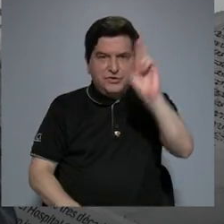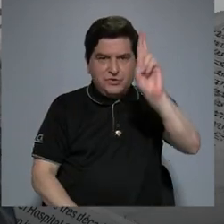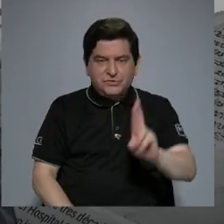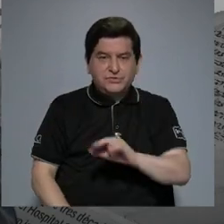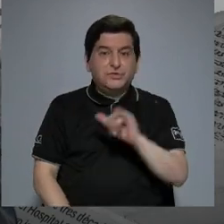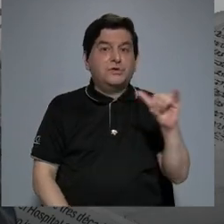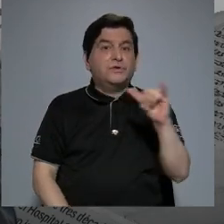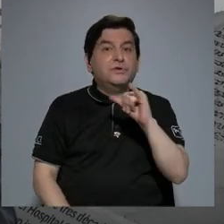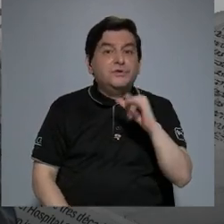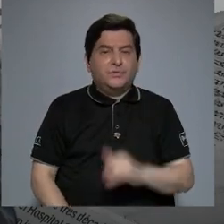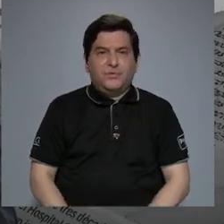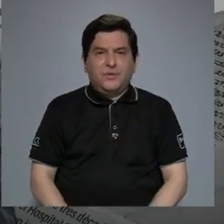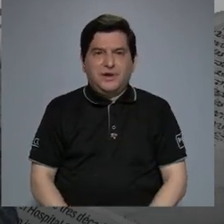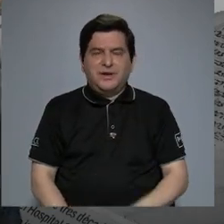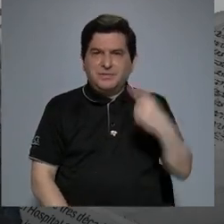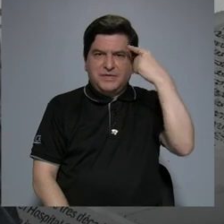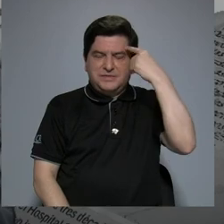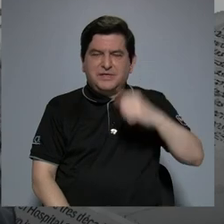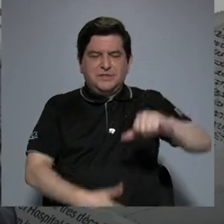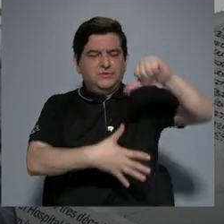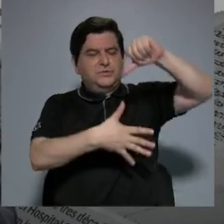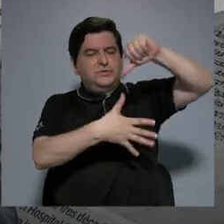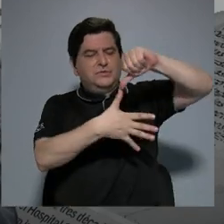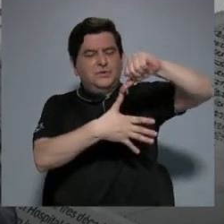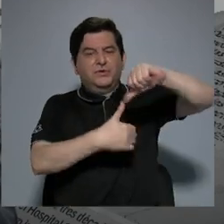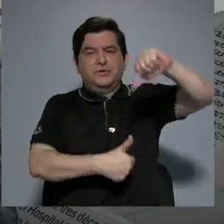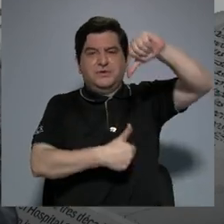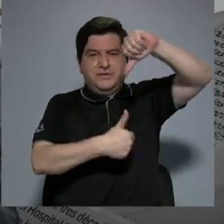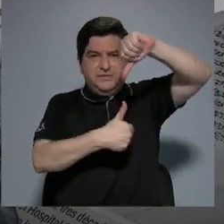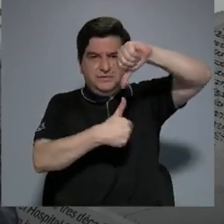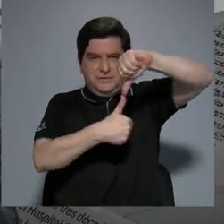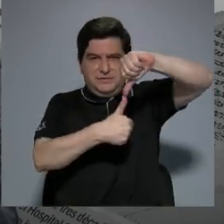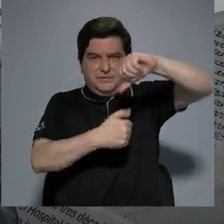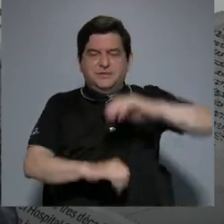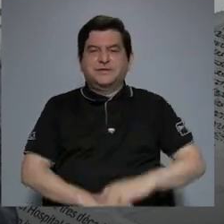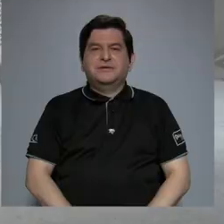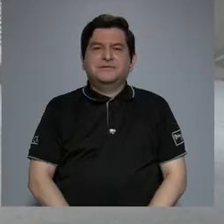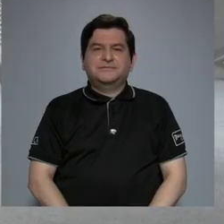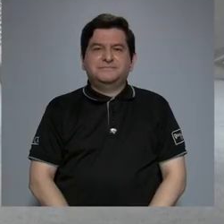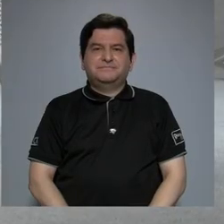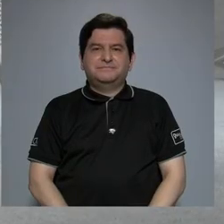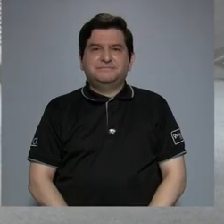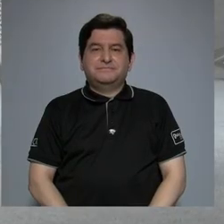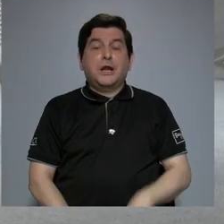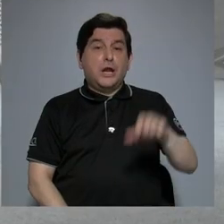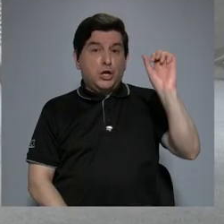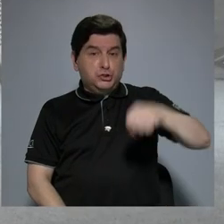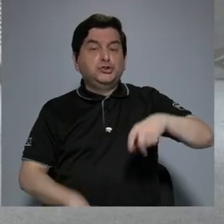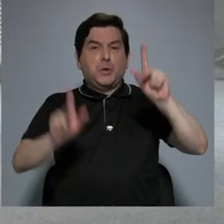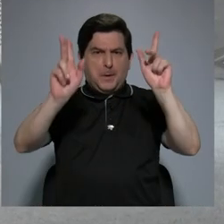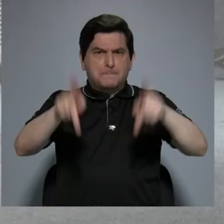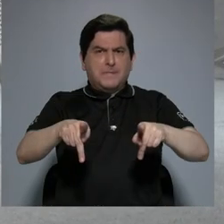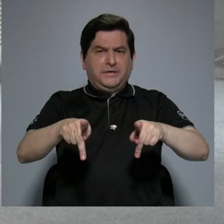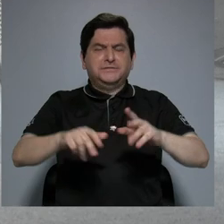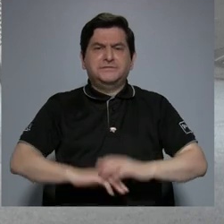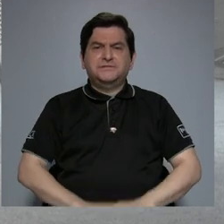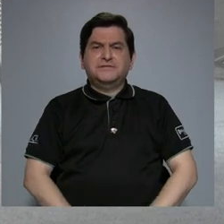Rica, sino que en Sudamérica y en Centroamérica. Entonces, sí, las personas,